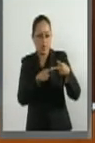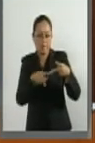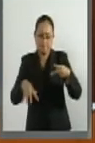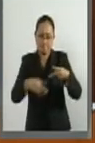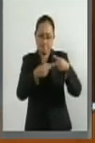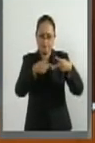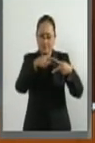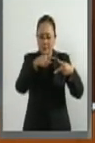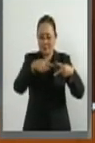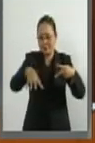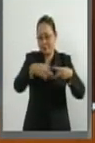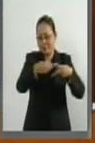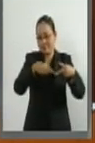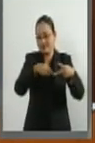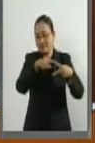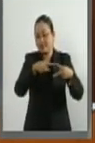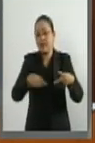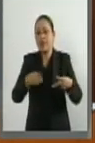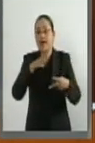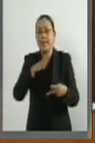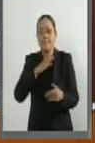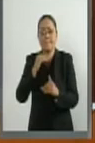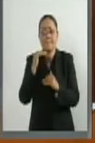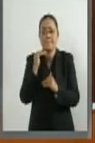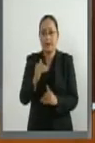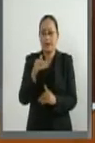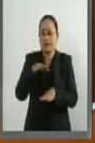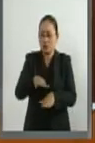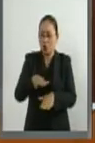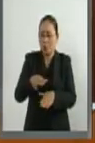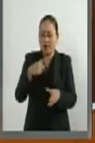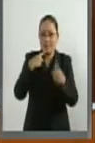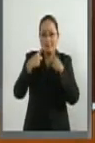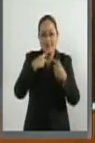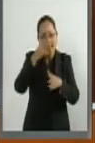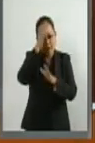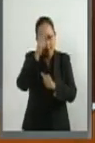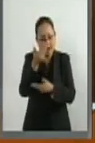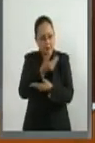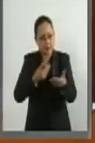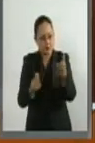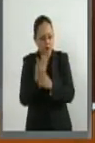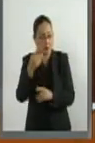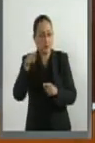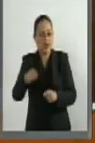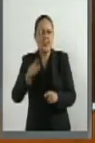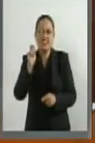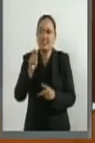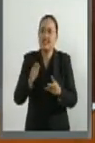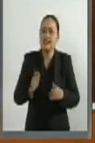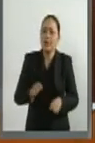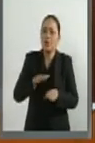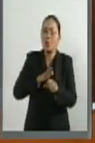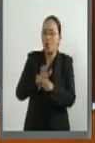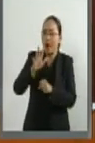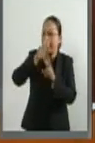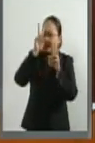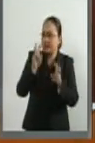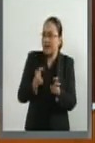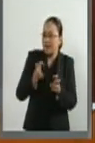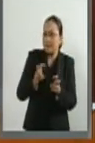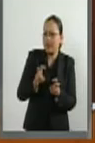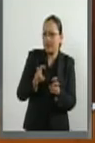anterior. ¿Cuáles son los límites de México en esta negociación, señor secretario? Es decir, ¿qué temas o qué cuestiones